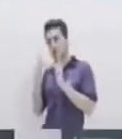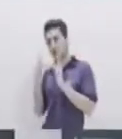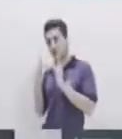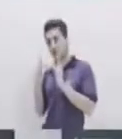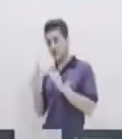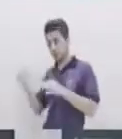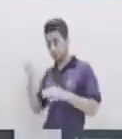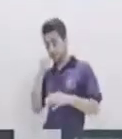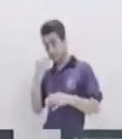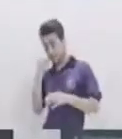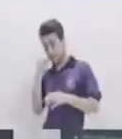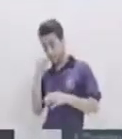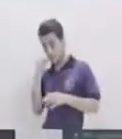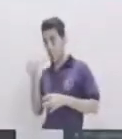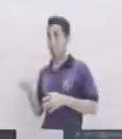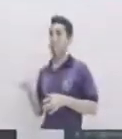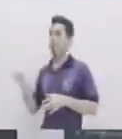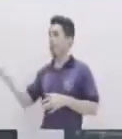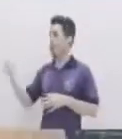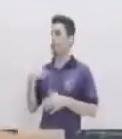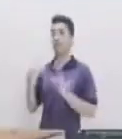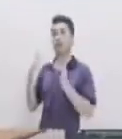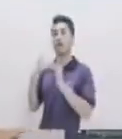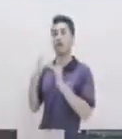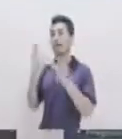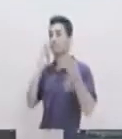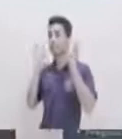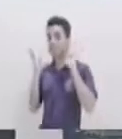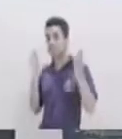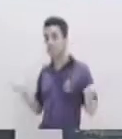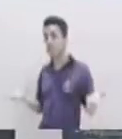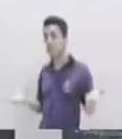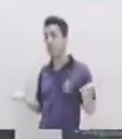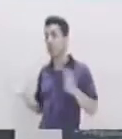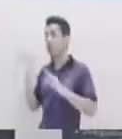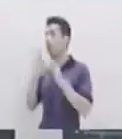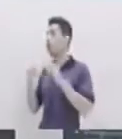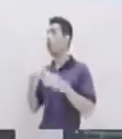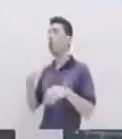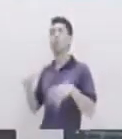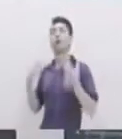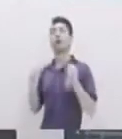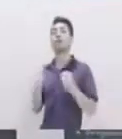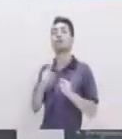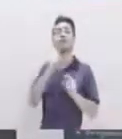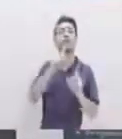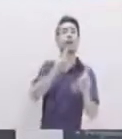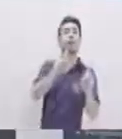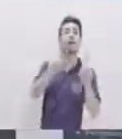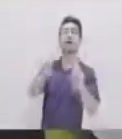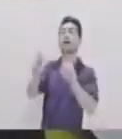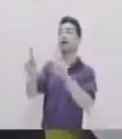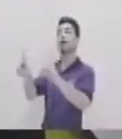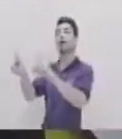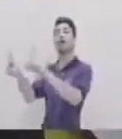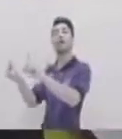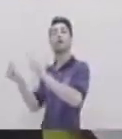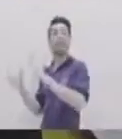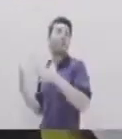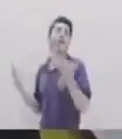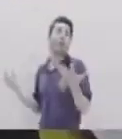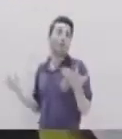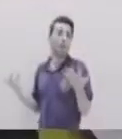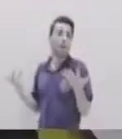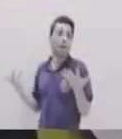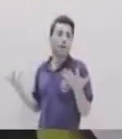van a contactar Por teléfono Nos van a contactar Por Facebook O lo vamos a hacer De boca en boca Así que va a ser Muy